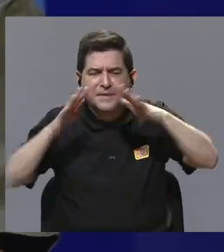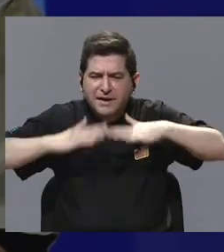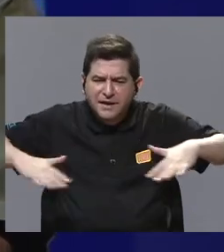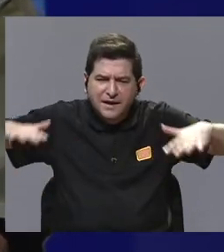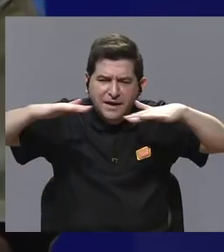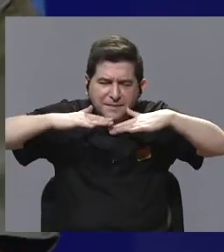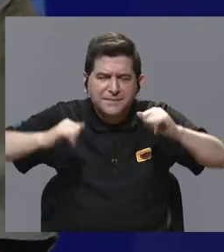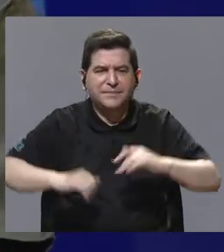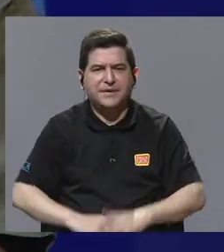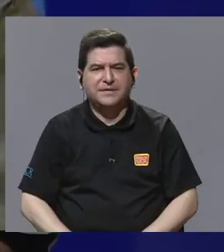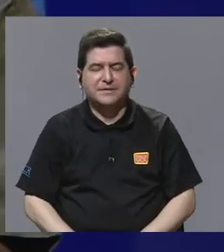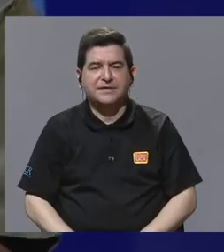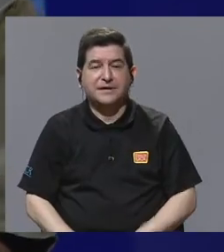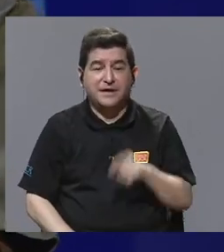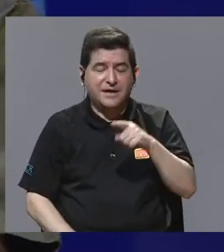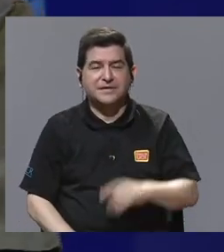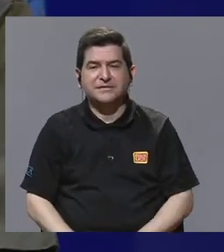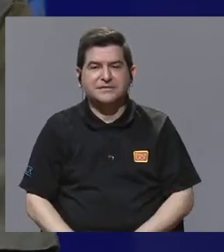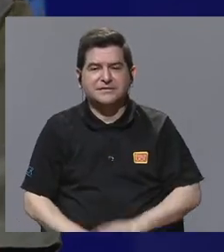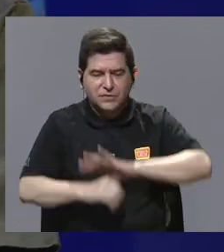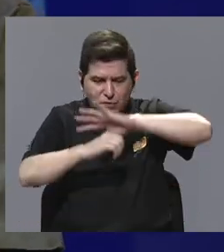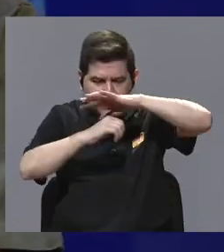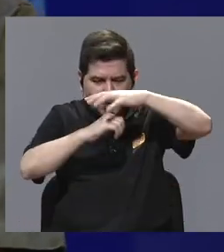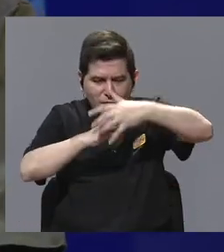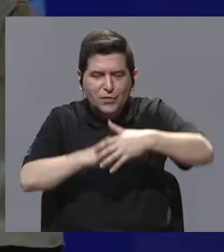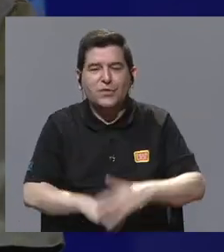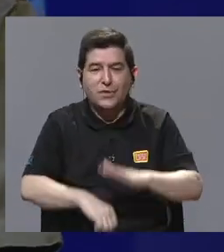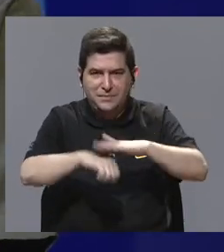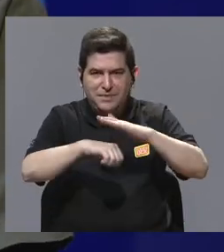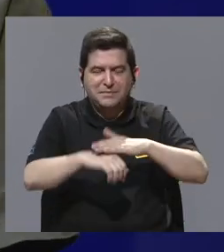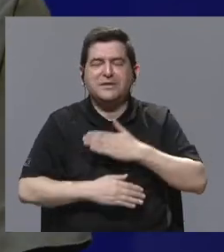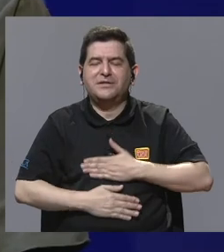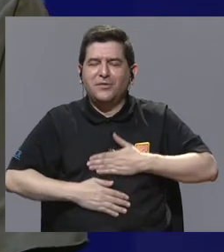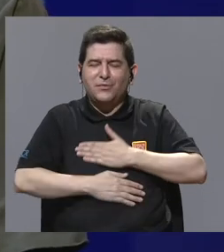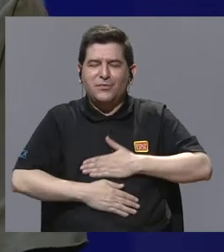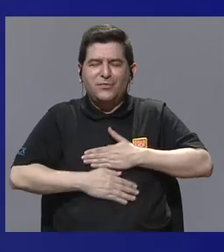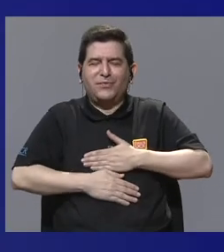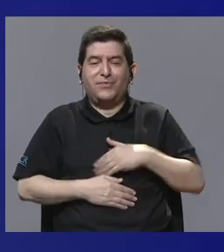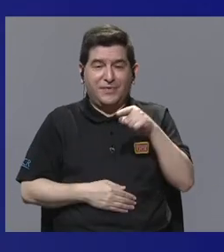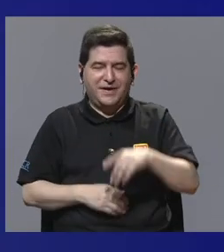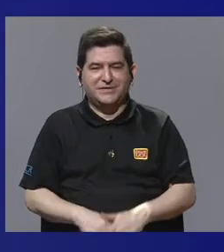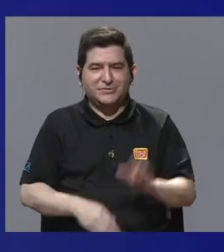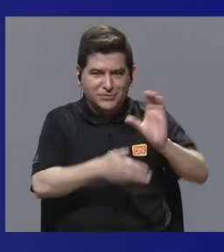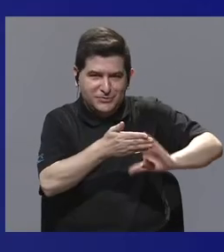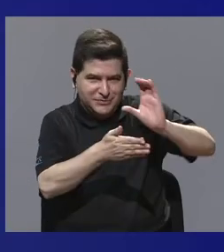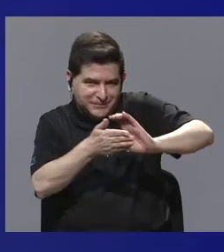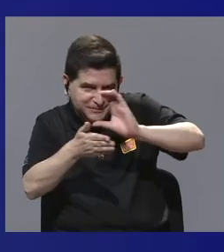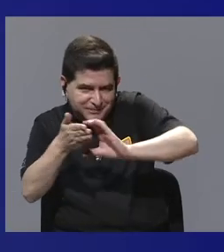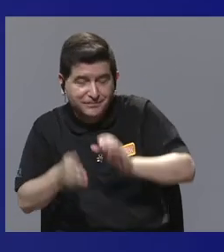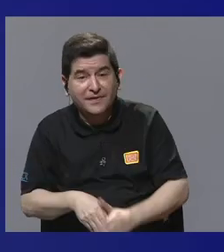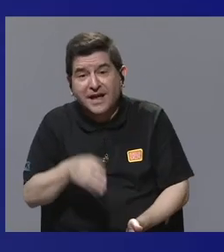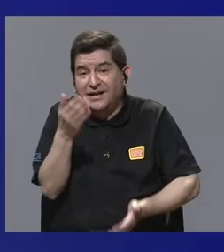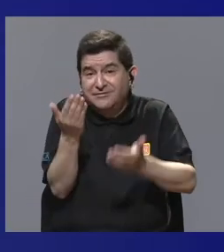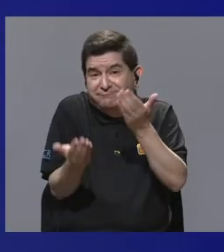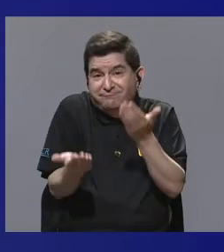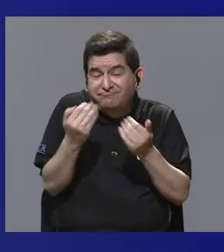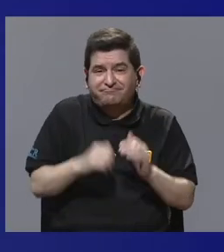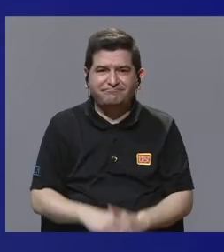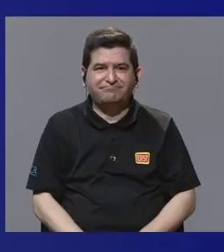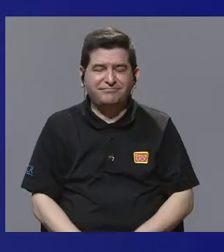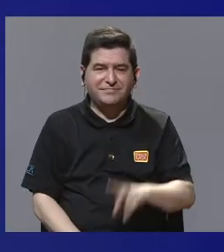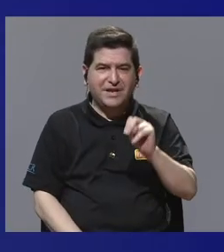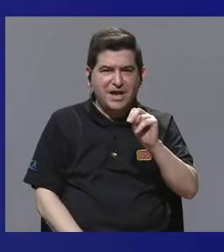generó ambientes, generó atmósferas que son imperativas para el verdadero disfrute de la serie. Y que sé que tal vez,